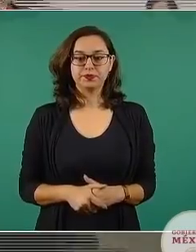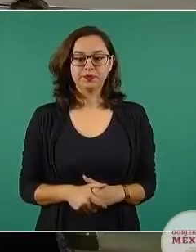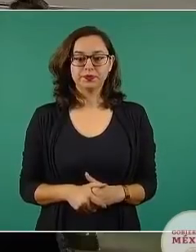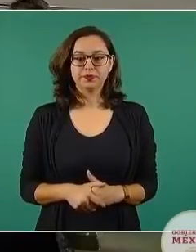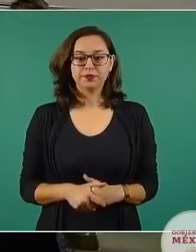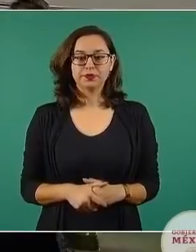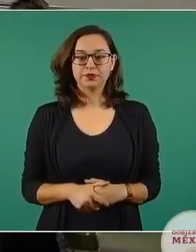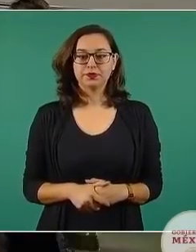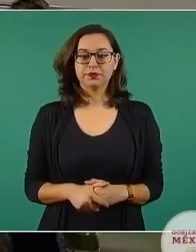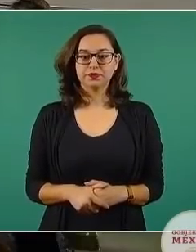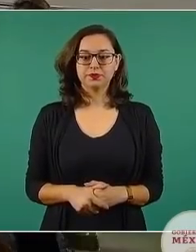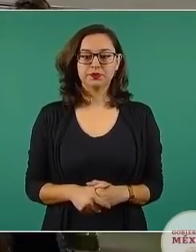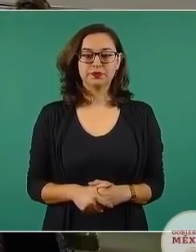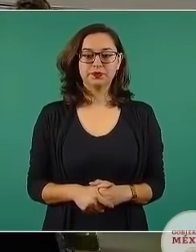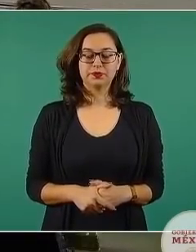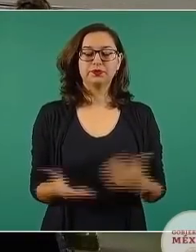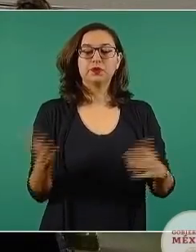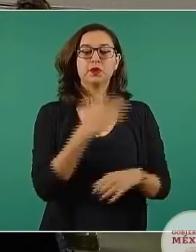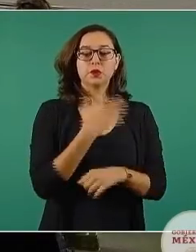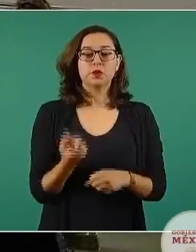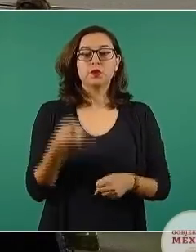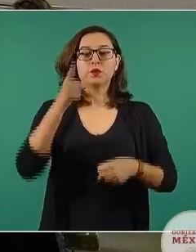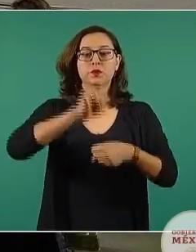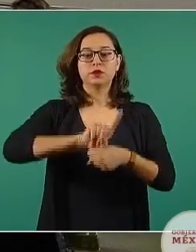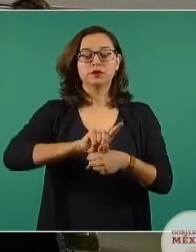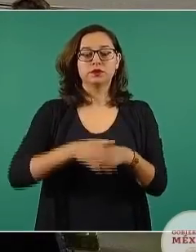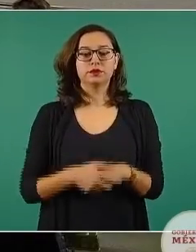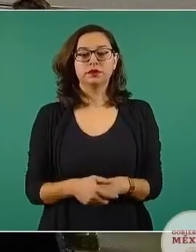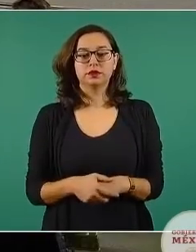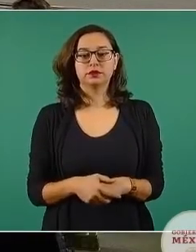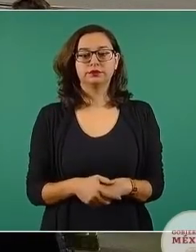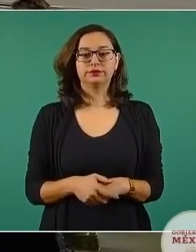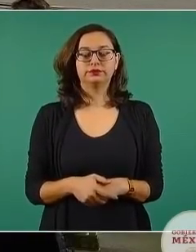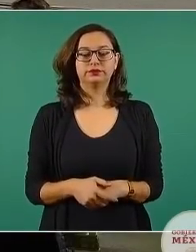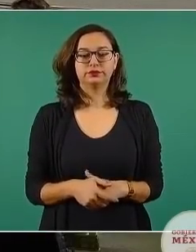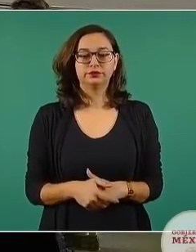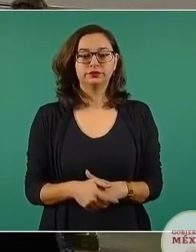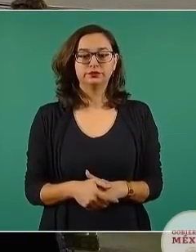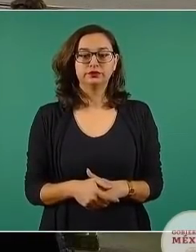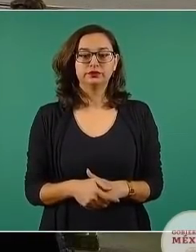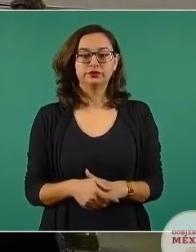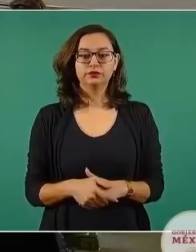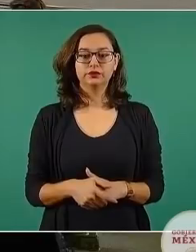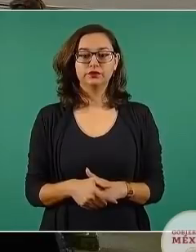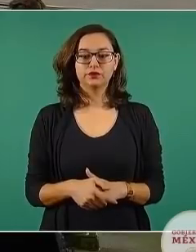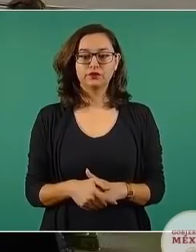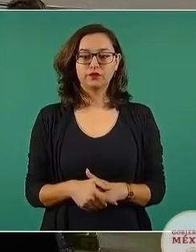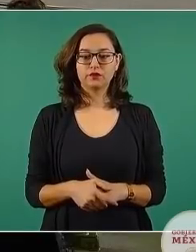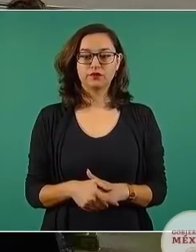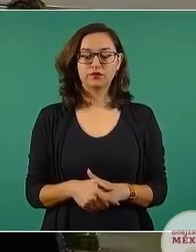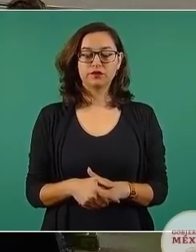El día de hoy vamos a dar a conocer